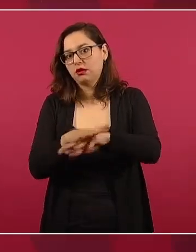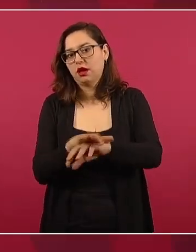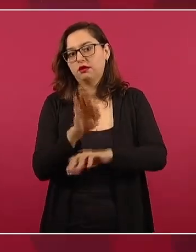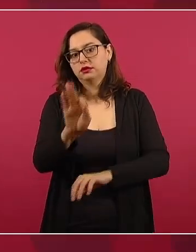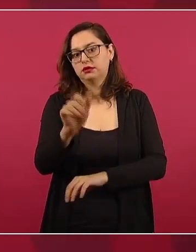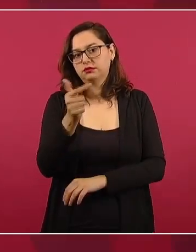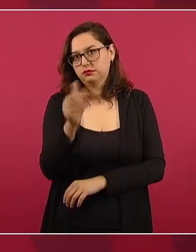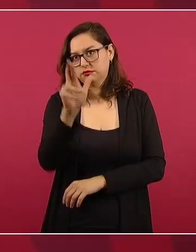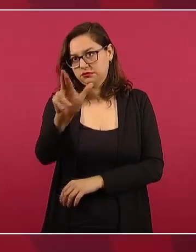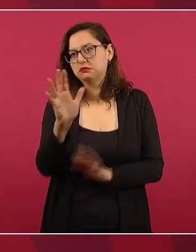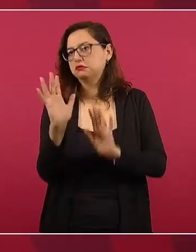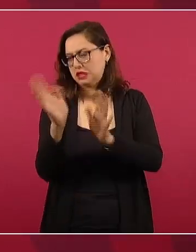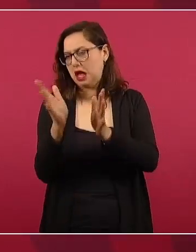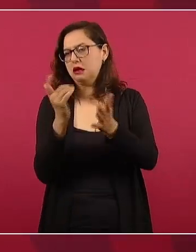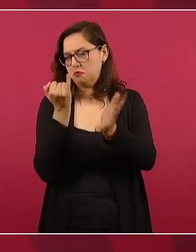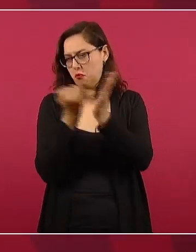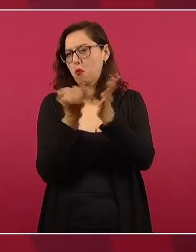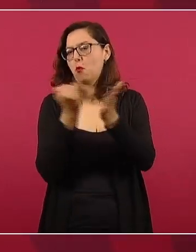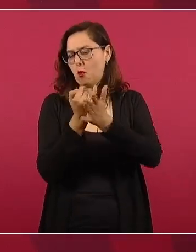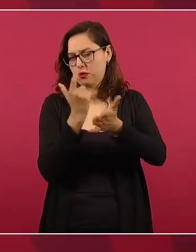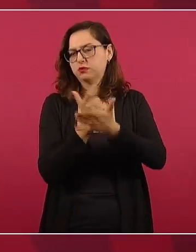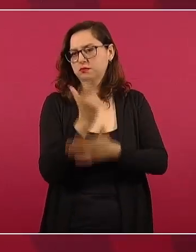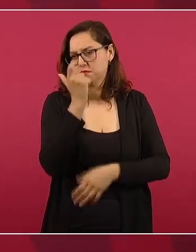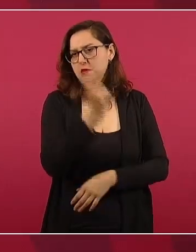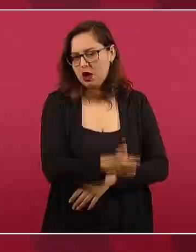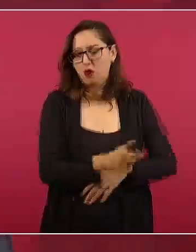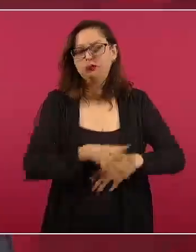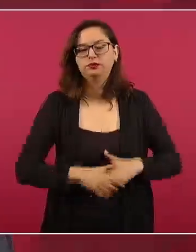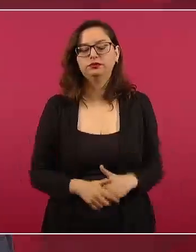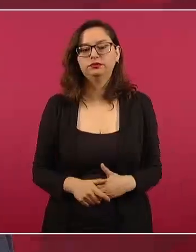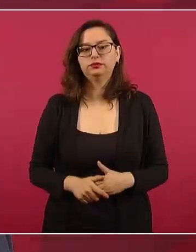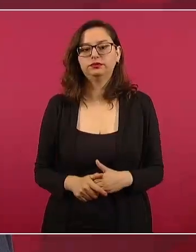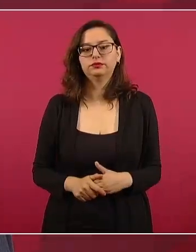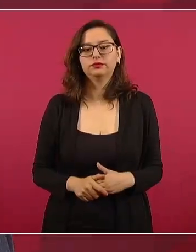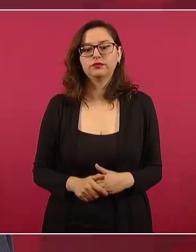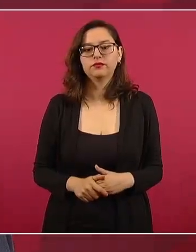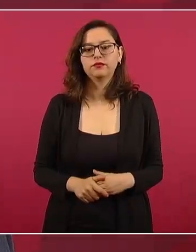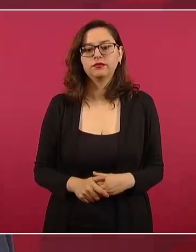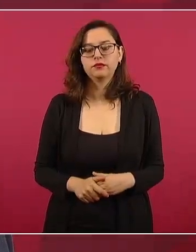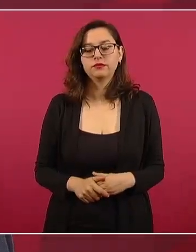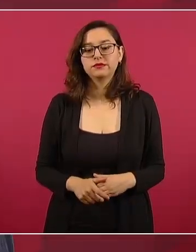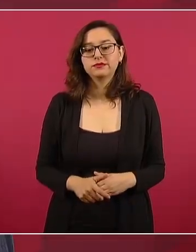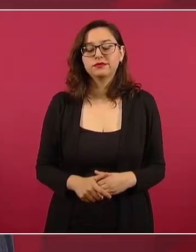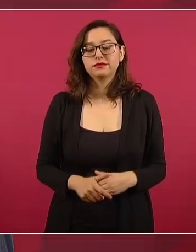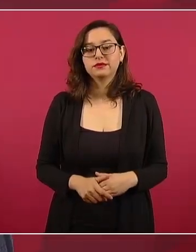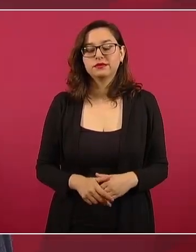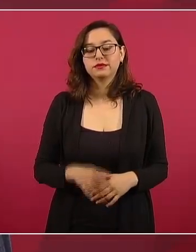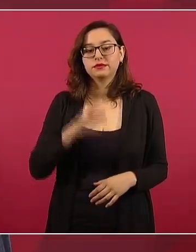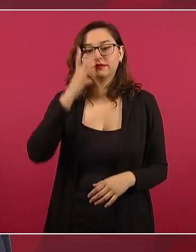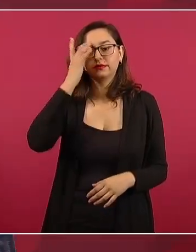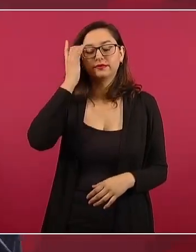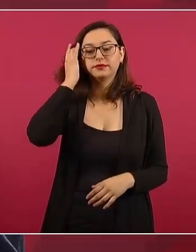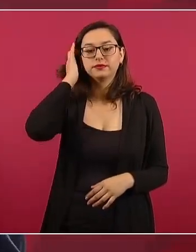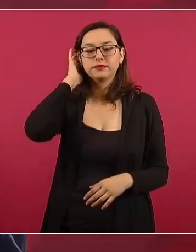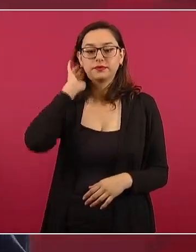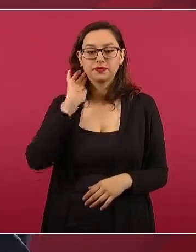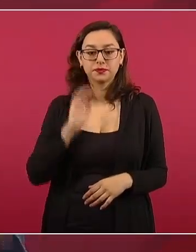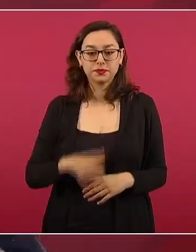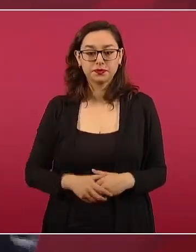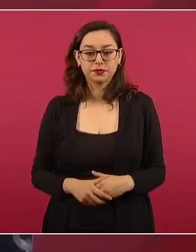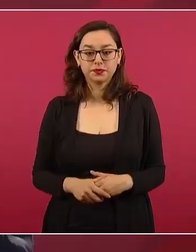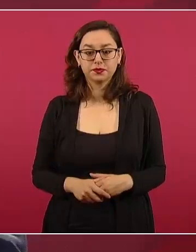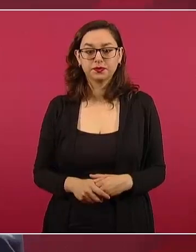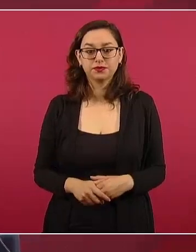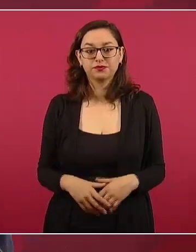Porque imagínense, si por ese